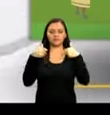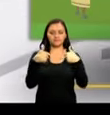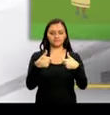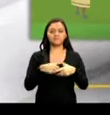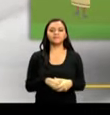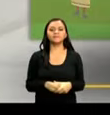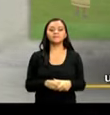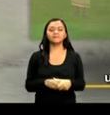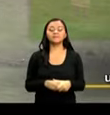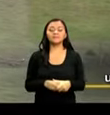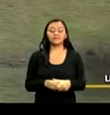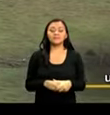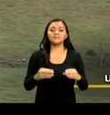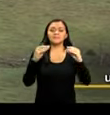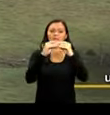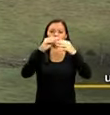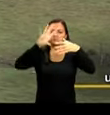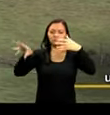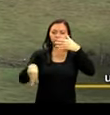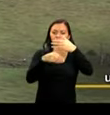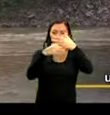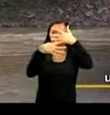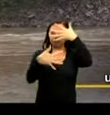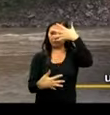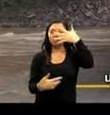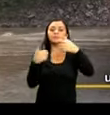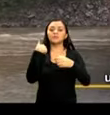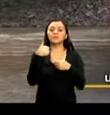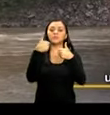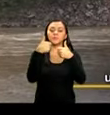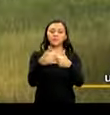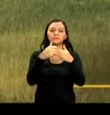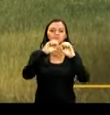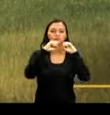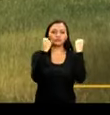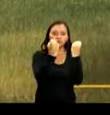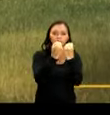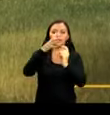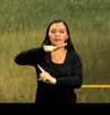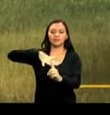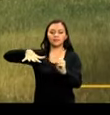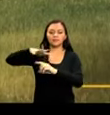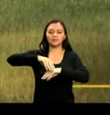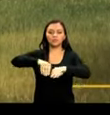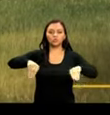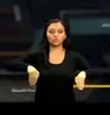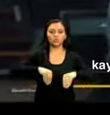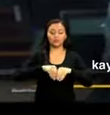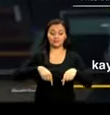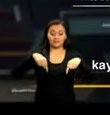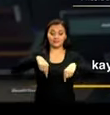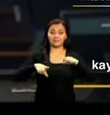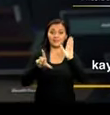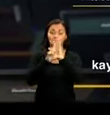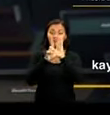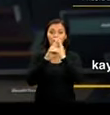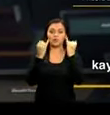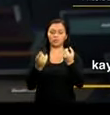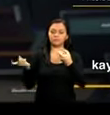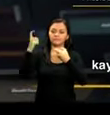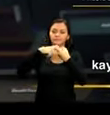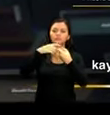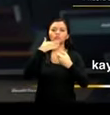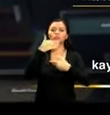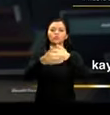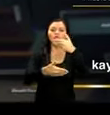forma de vida. Entre otras características que buscan la protección efectiva de las funciones sociales y ambientales del suelo. Esta ley se